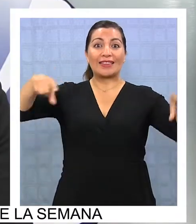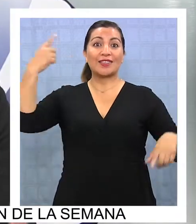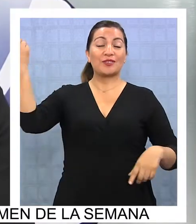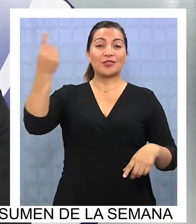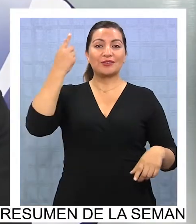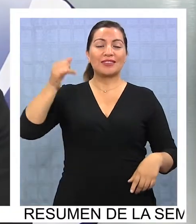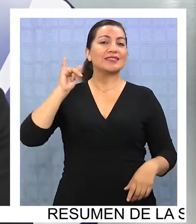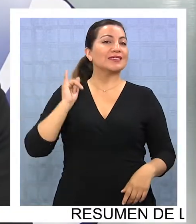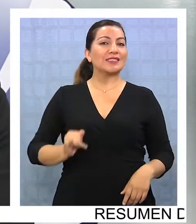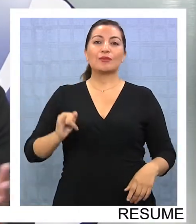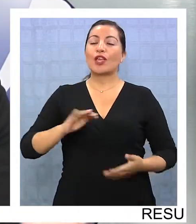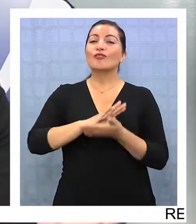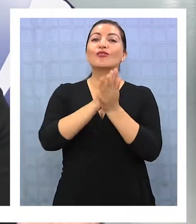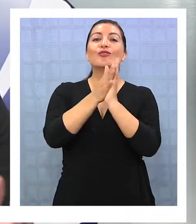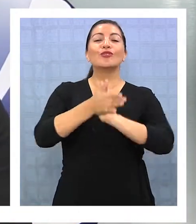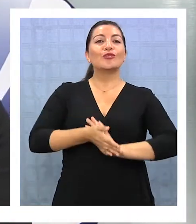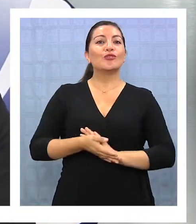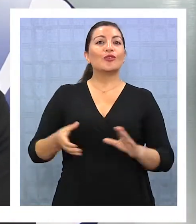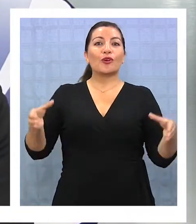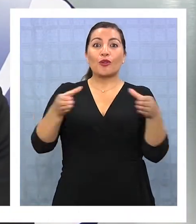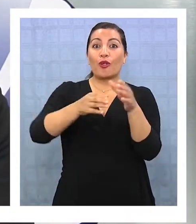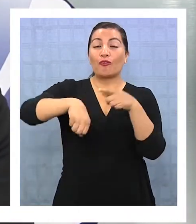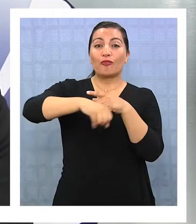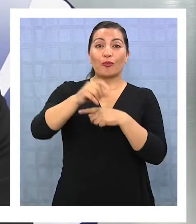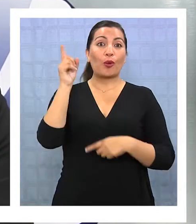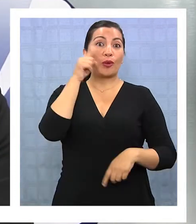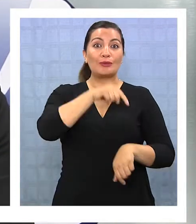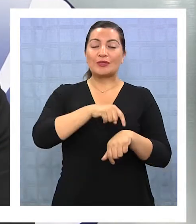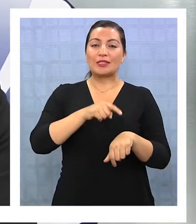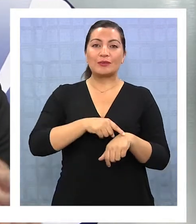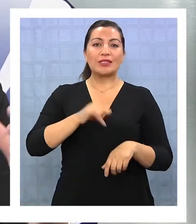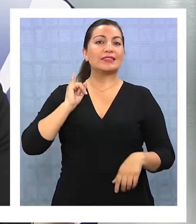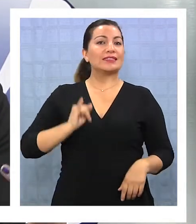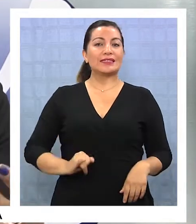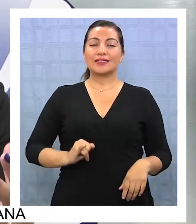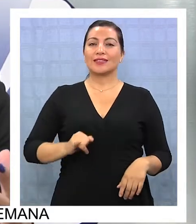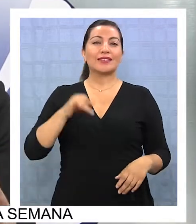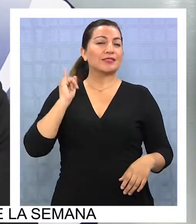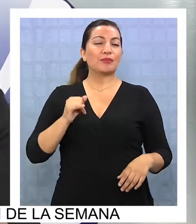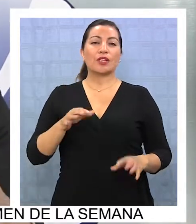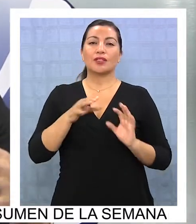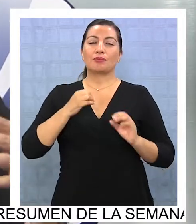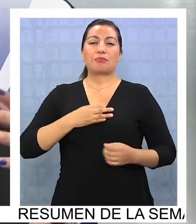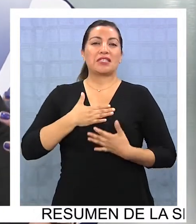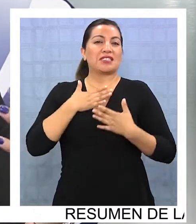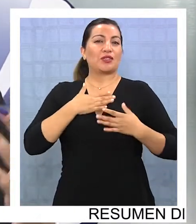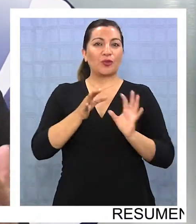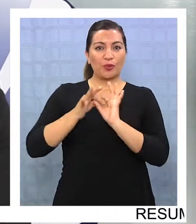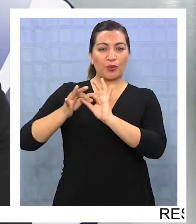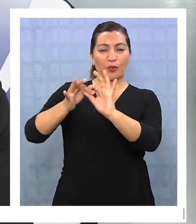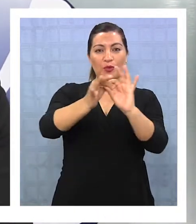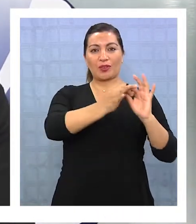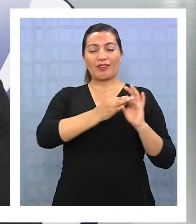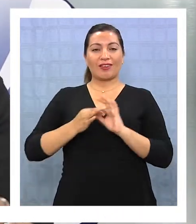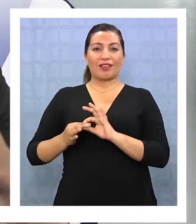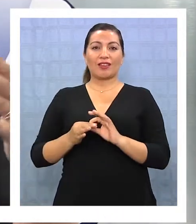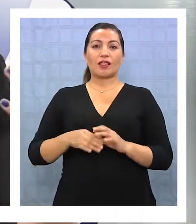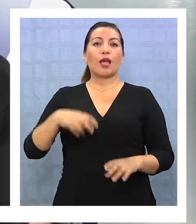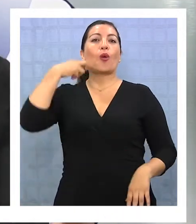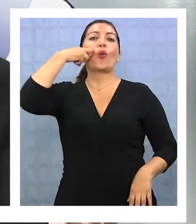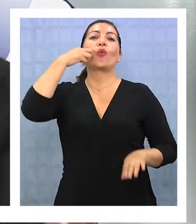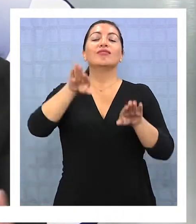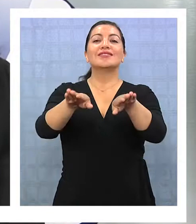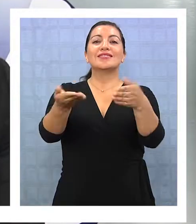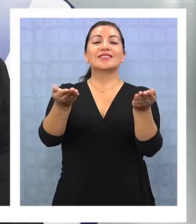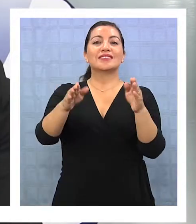Estadio Nacional, he tenido la fortuna de ir a todos los partidos de la selección en el último tiempo, siento que nos une como chilenos, siento que nos congregamos, ya sea haciendo